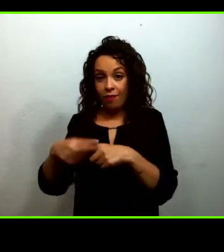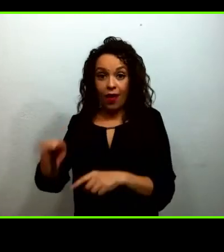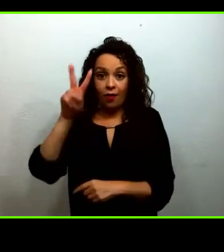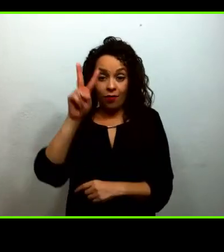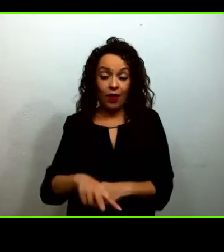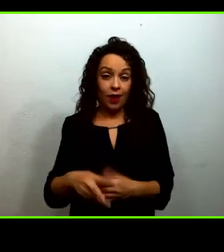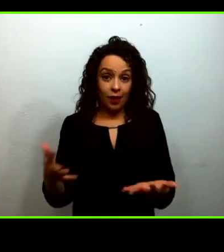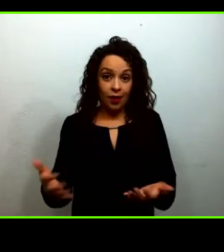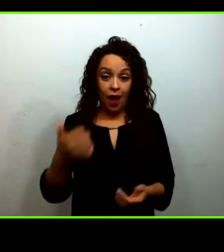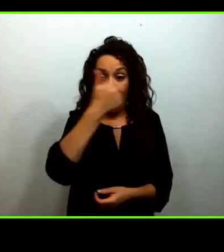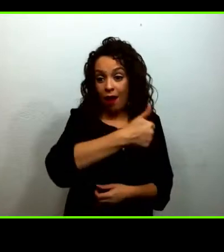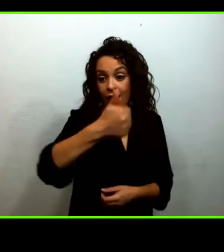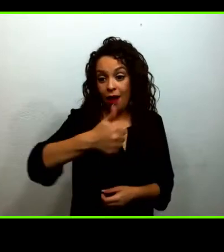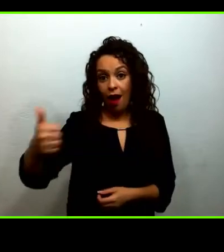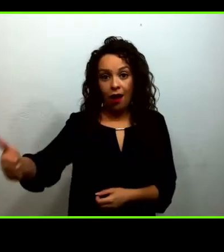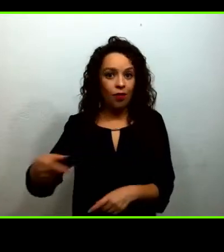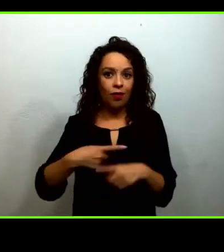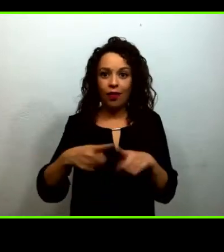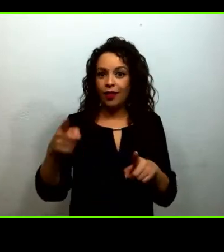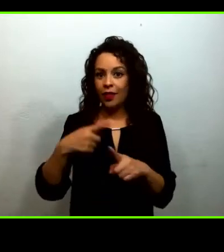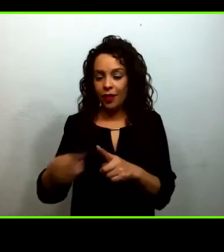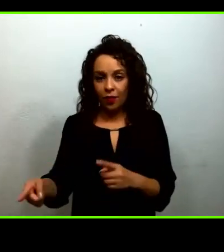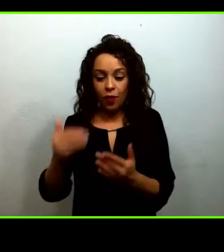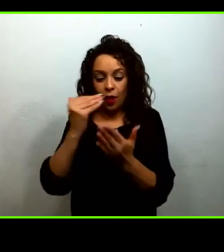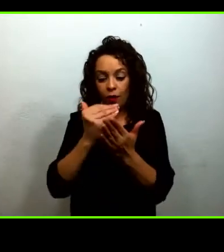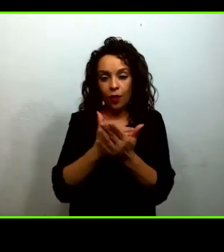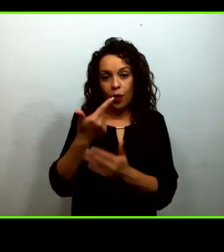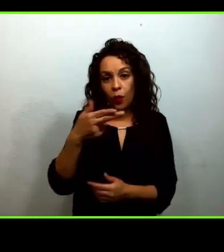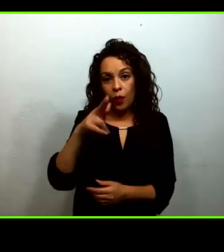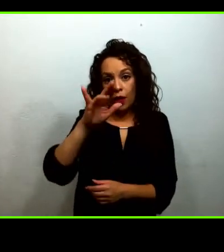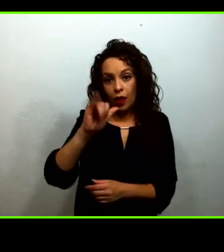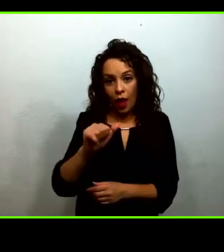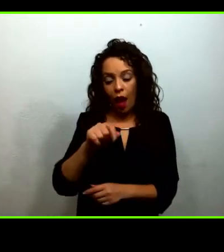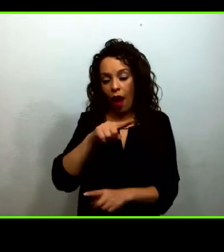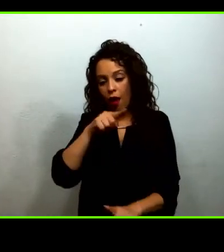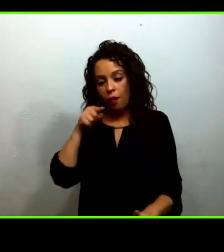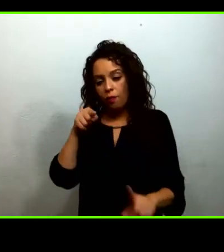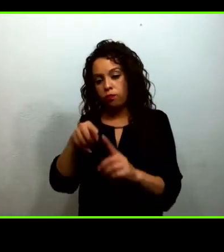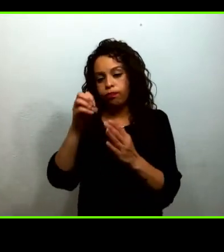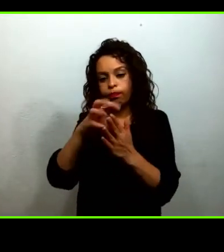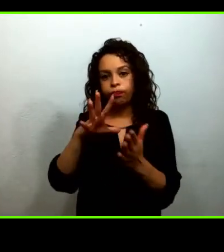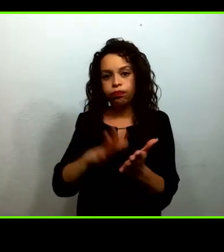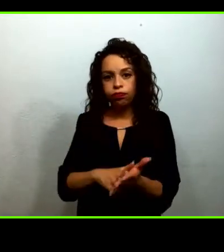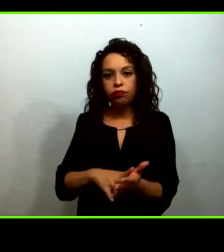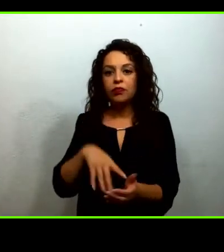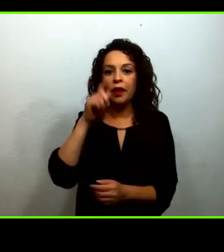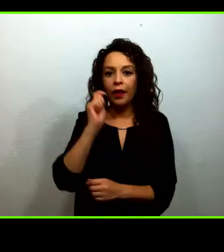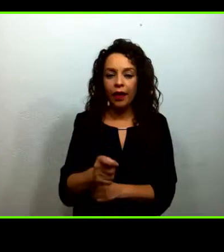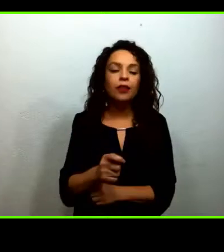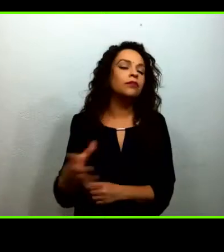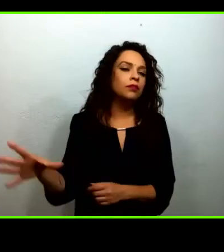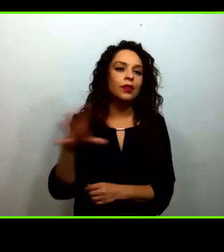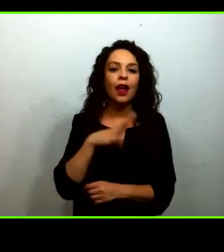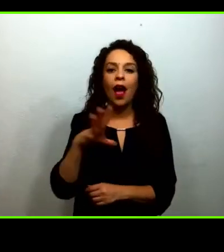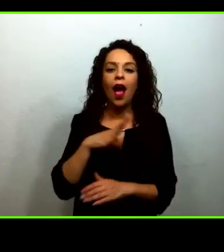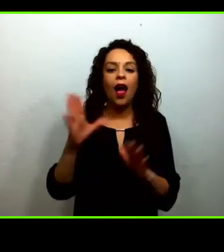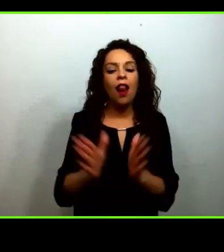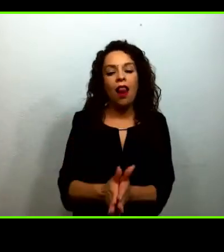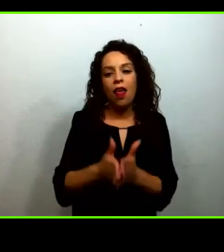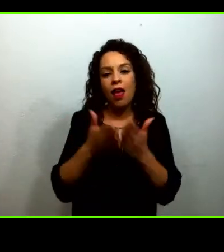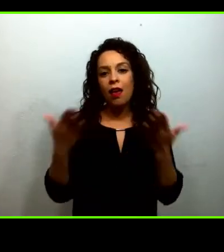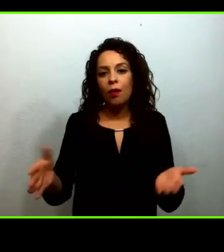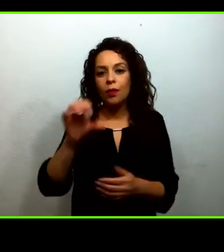y en la misma guía poníamos las referencias de los libros de texto que podían ayudarles a resolver dicho